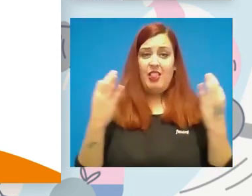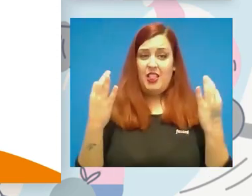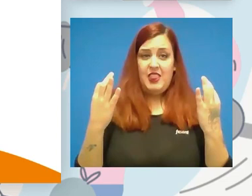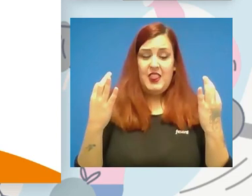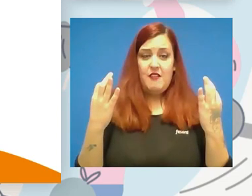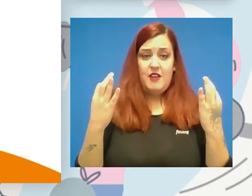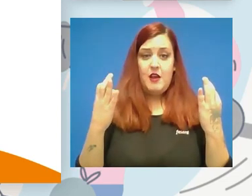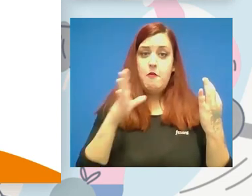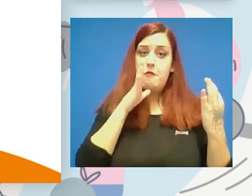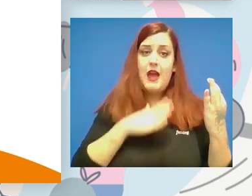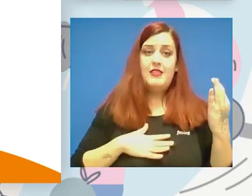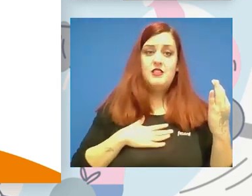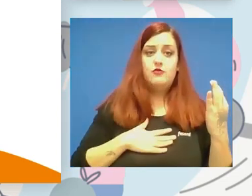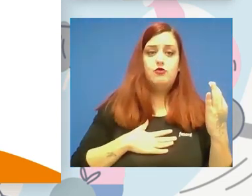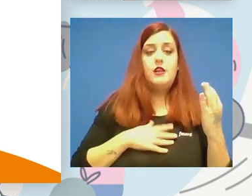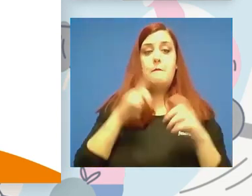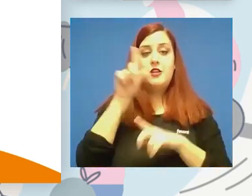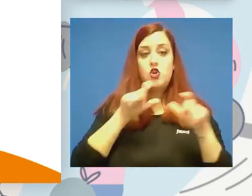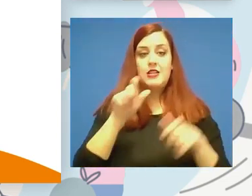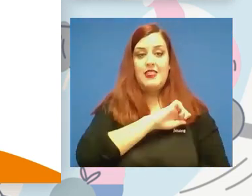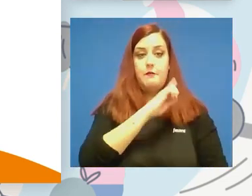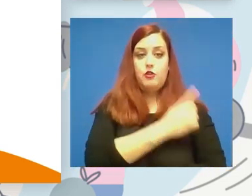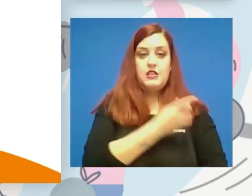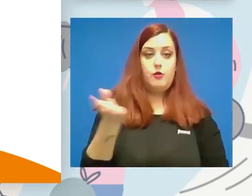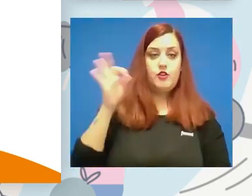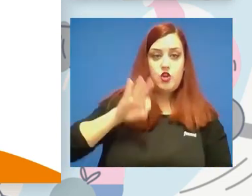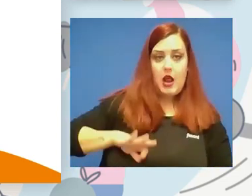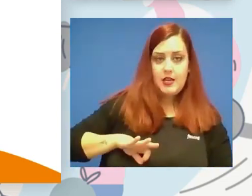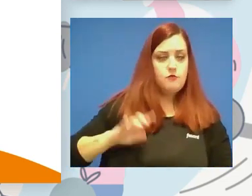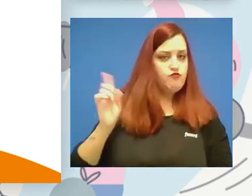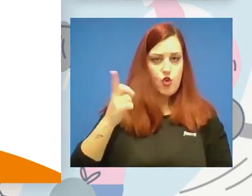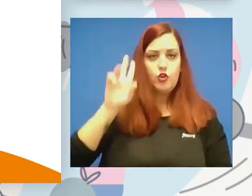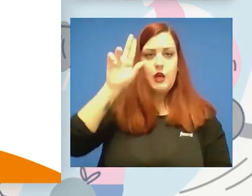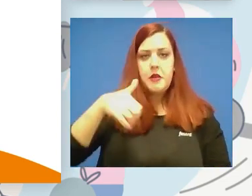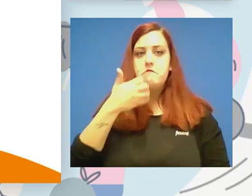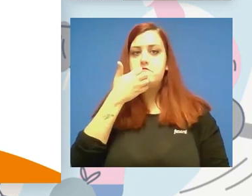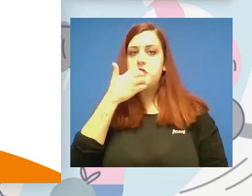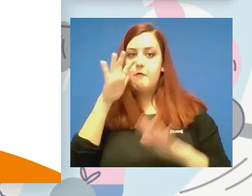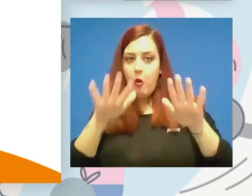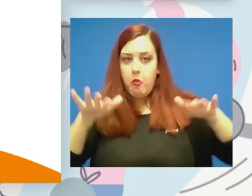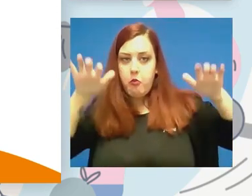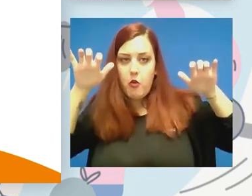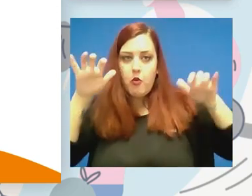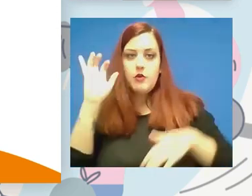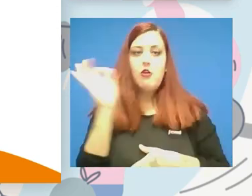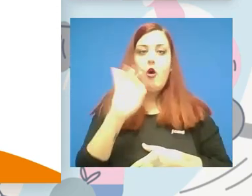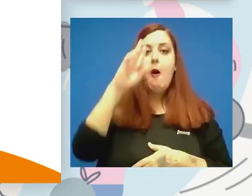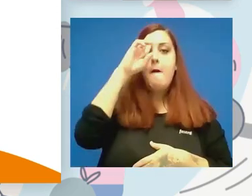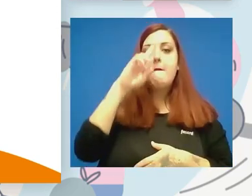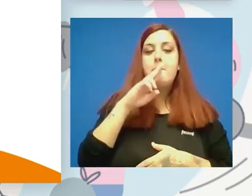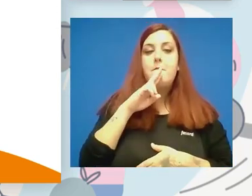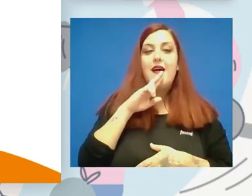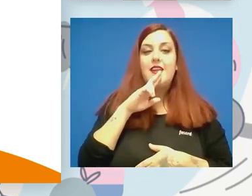que lo disfruten como deportistas, sino también por ejemplo para que vayan como público, para que vayan como padre de un niño que lleva